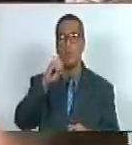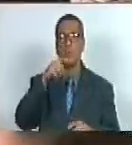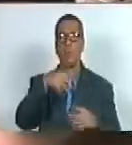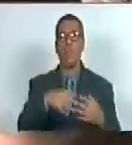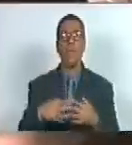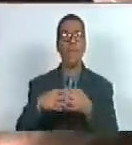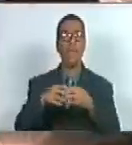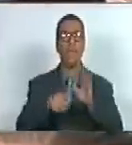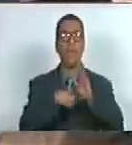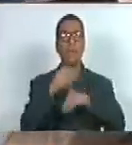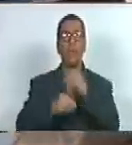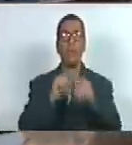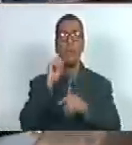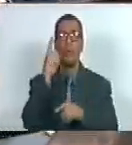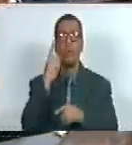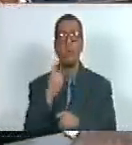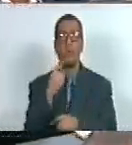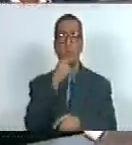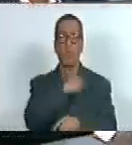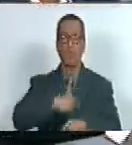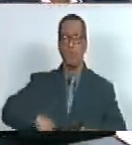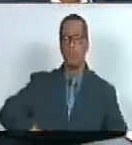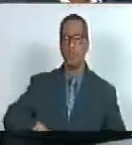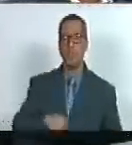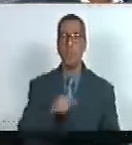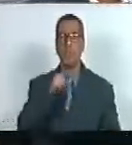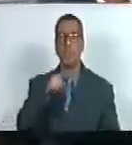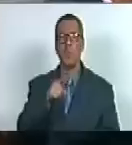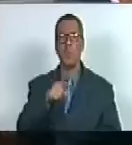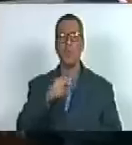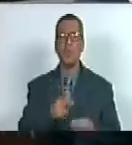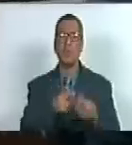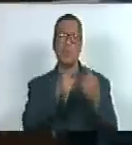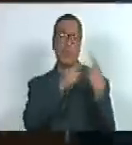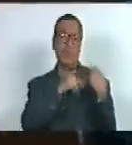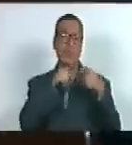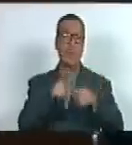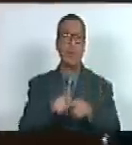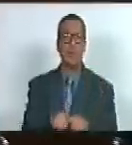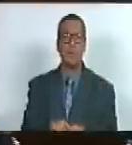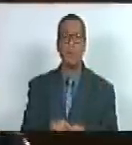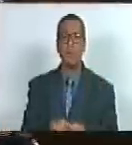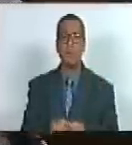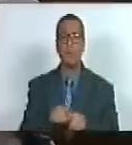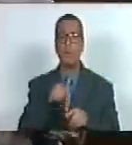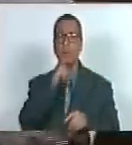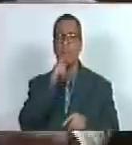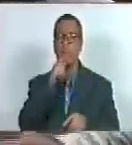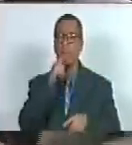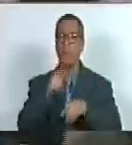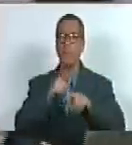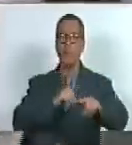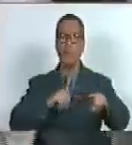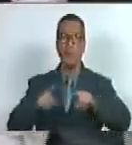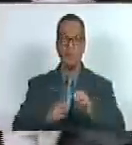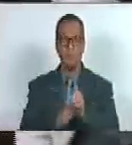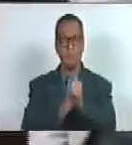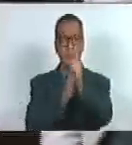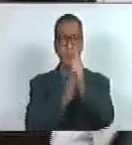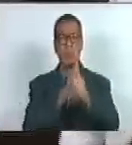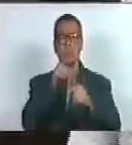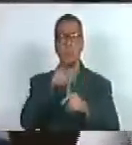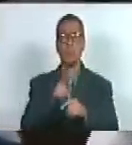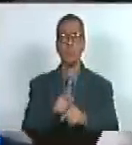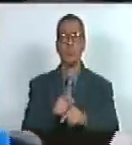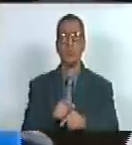figura de un pseudo presidente que se ha encargado de manera irresponsable de dirigir lo que